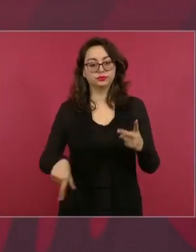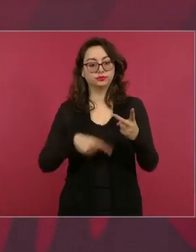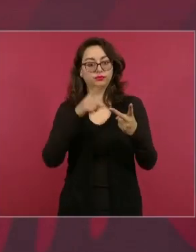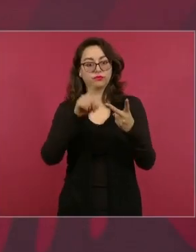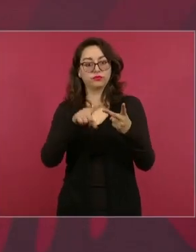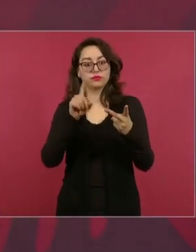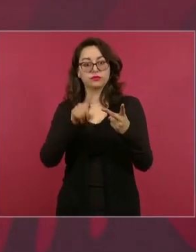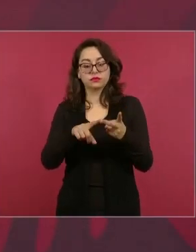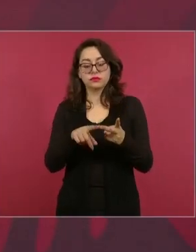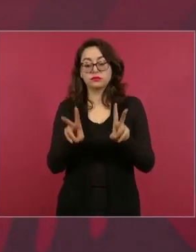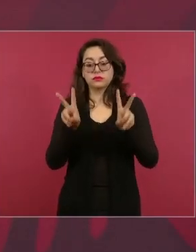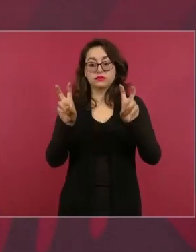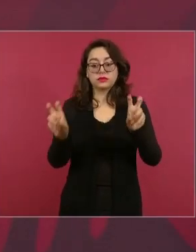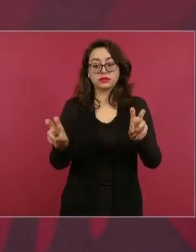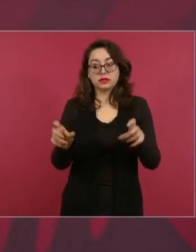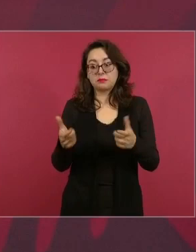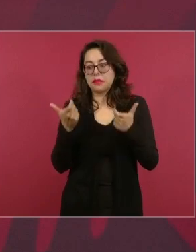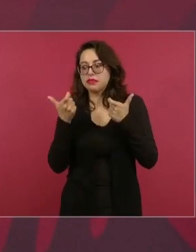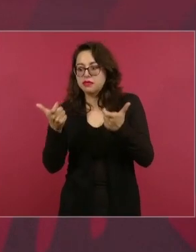avaricia,